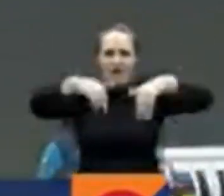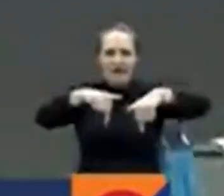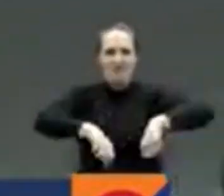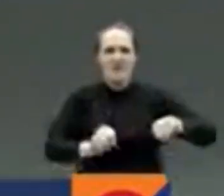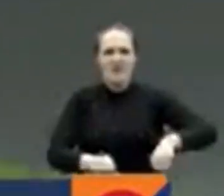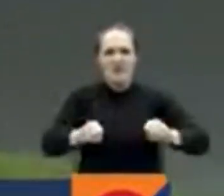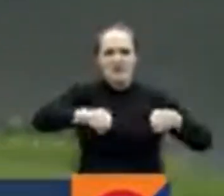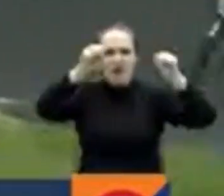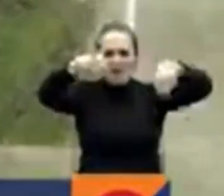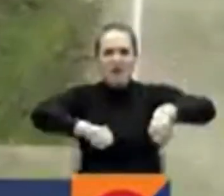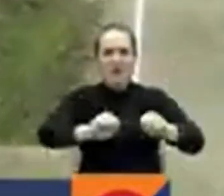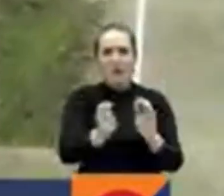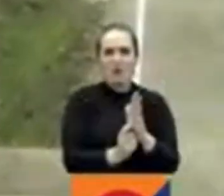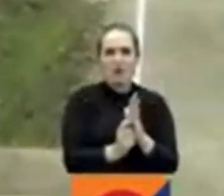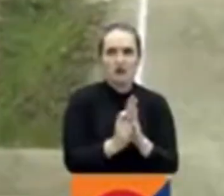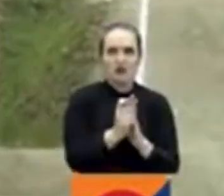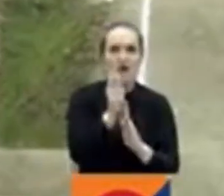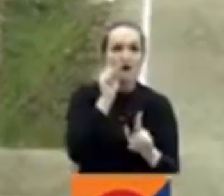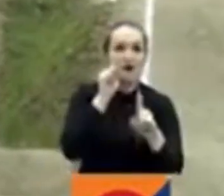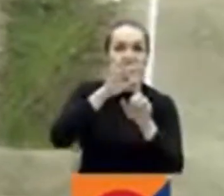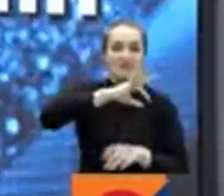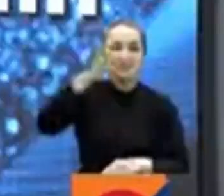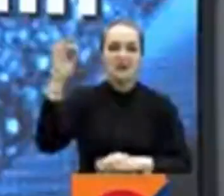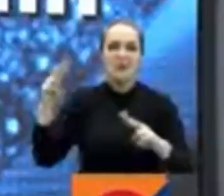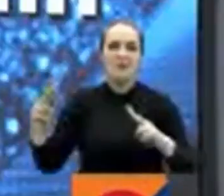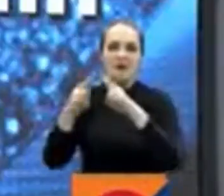dar los primeros pasos rumbo a París 2024